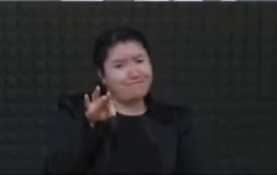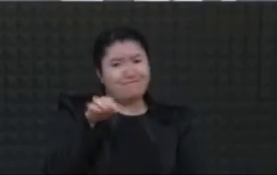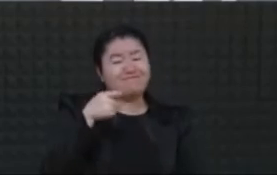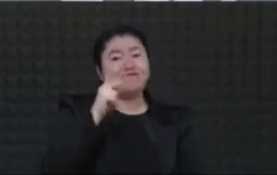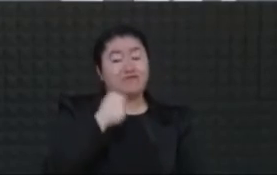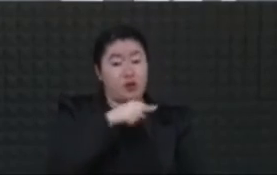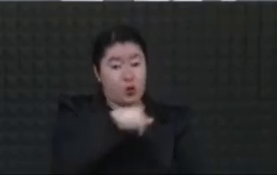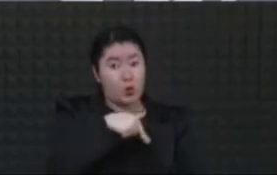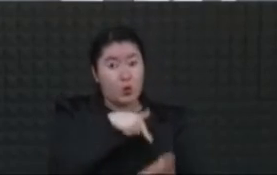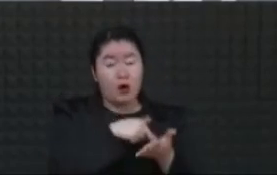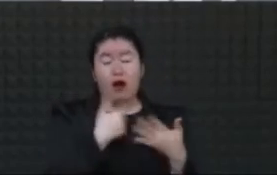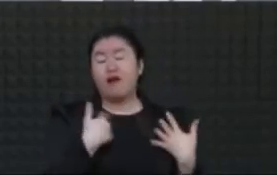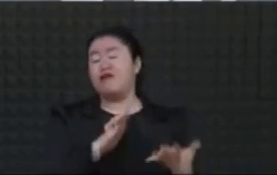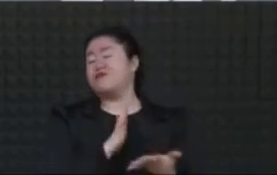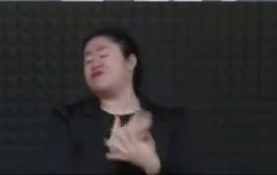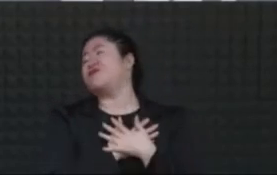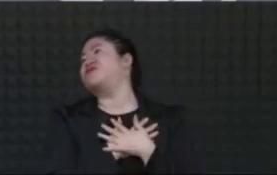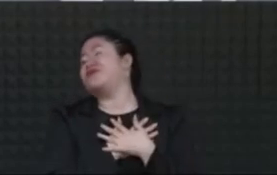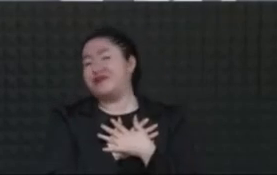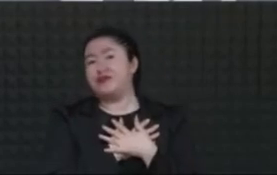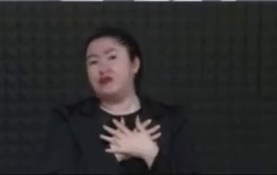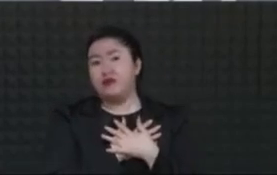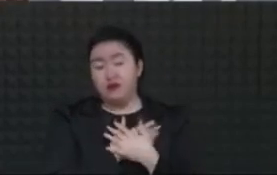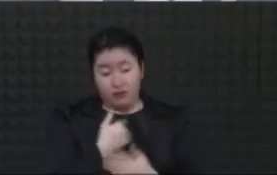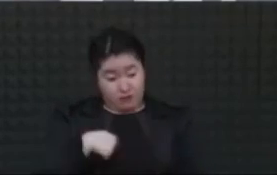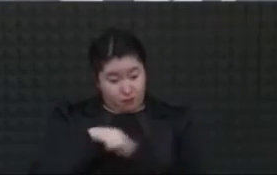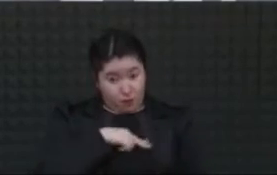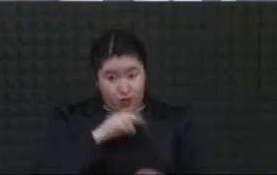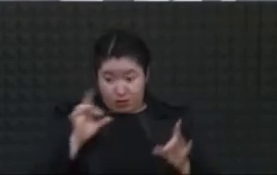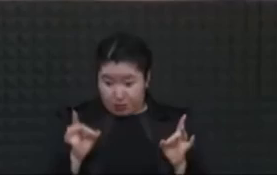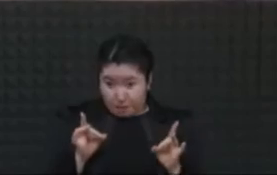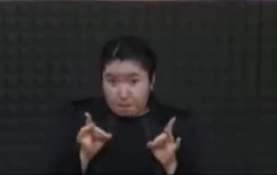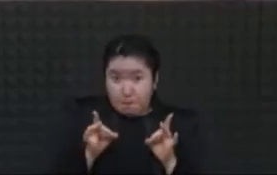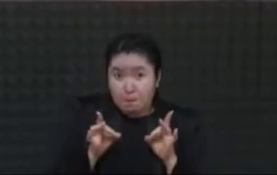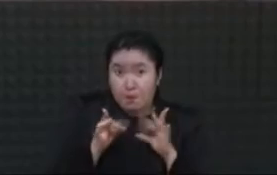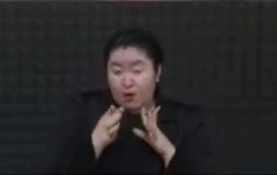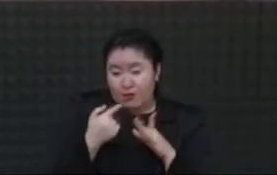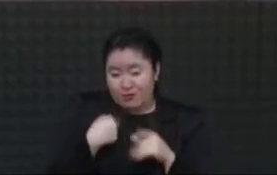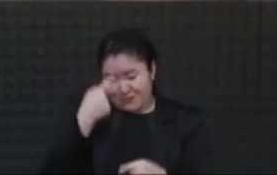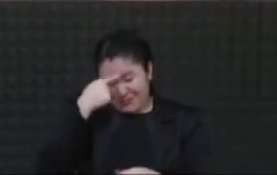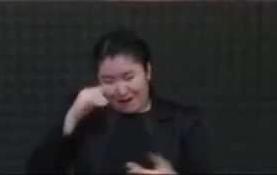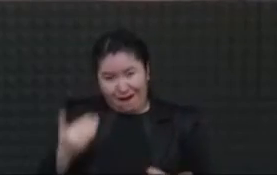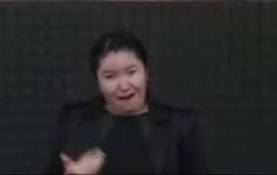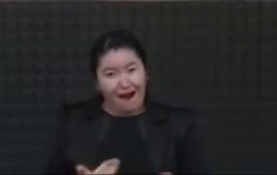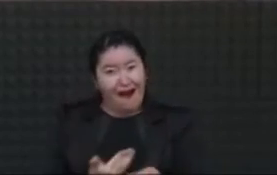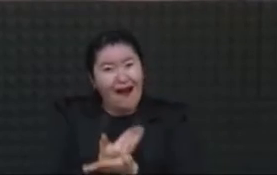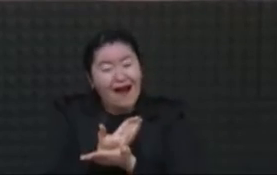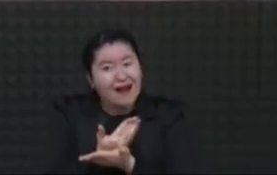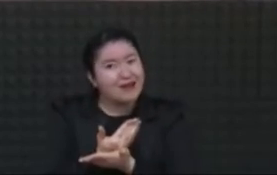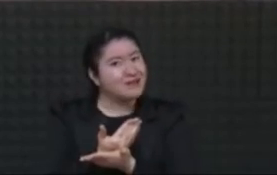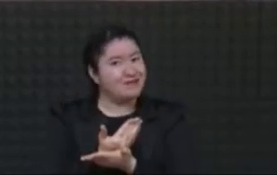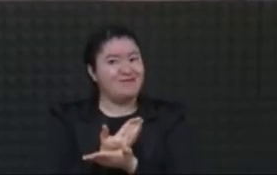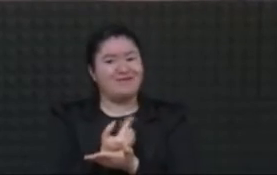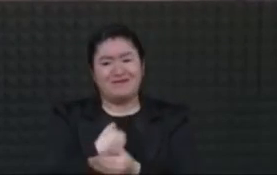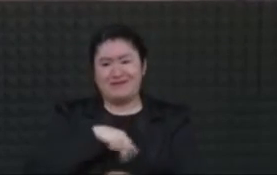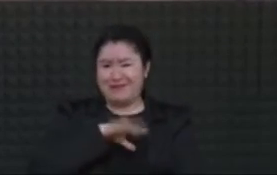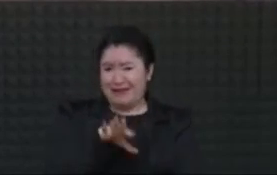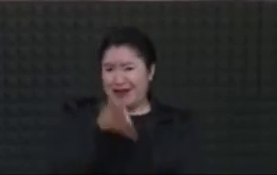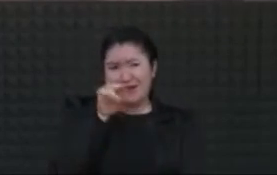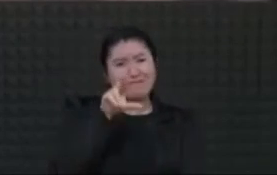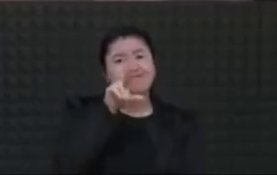Nosotras no elegimos el momento para nacer, pero nos tocó este momento y si no es ahora, ¿cuándo?